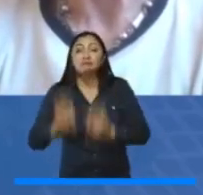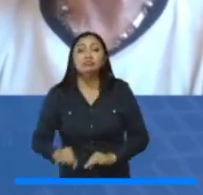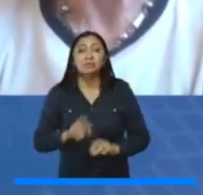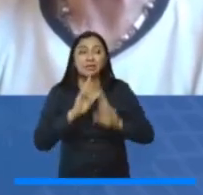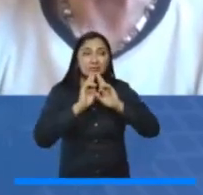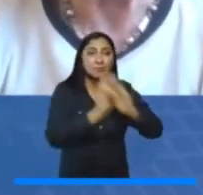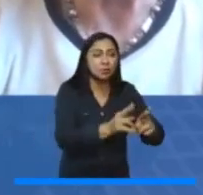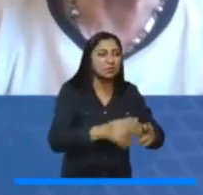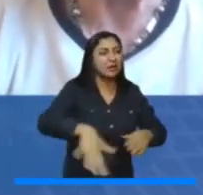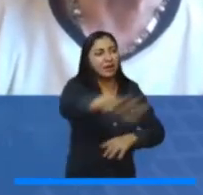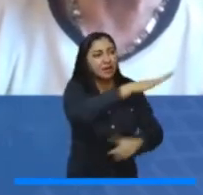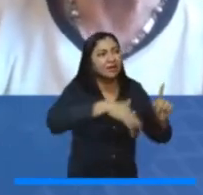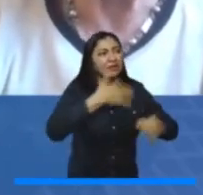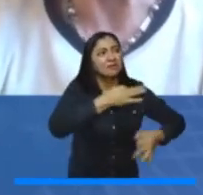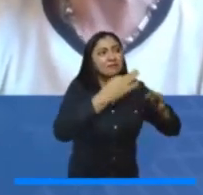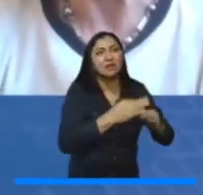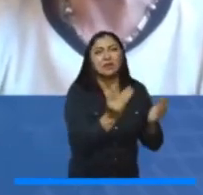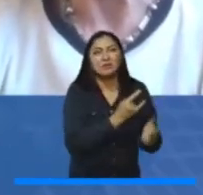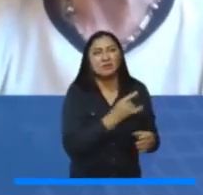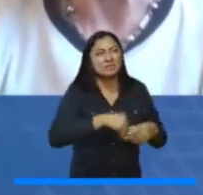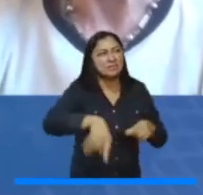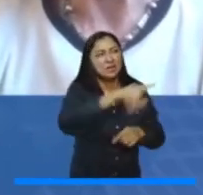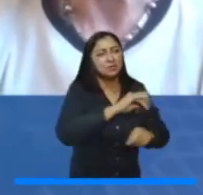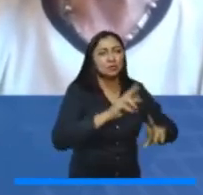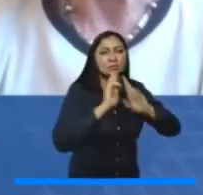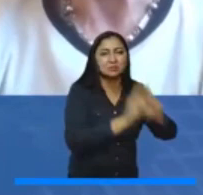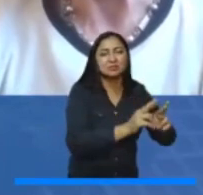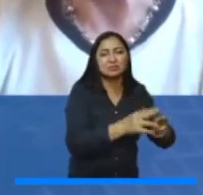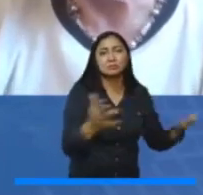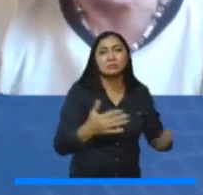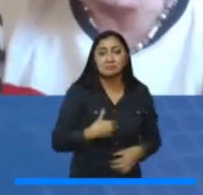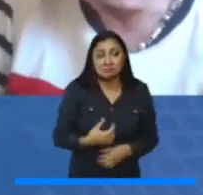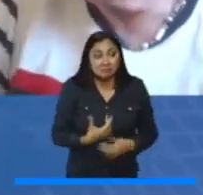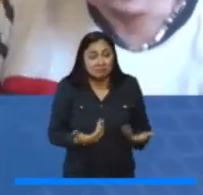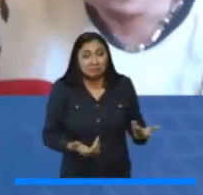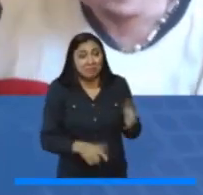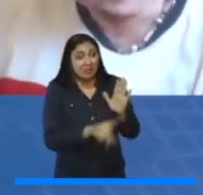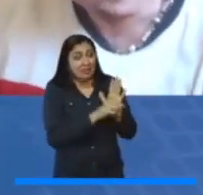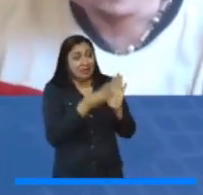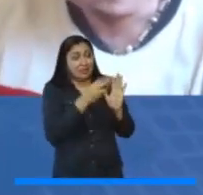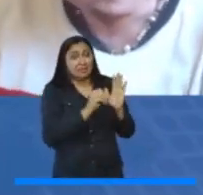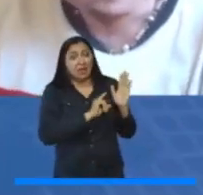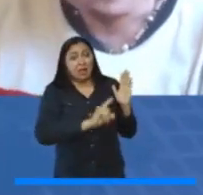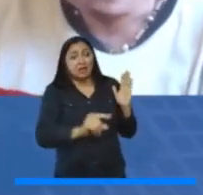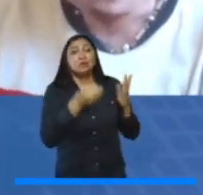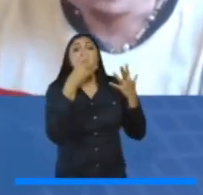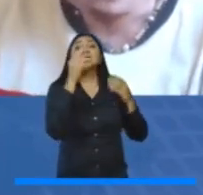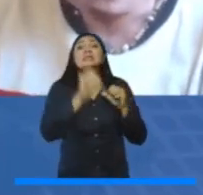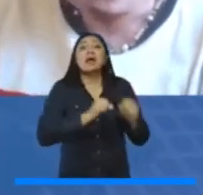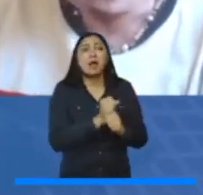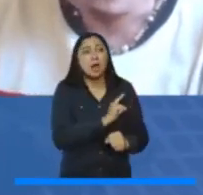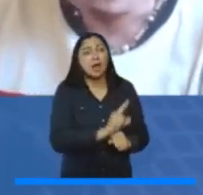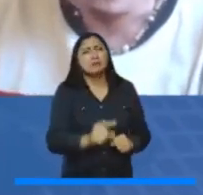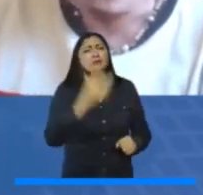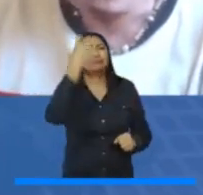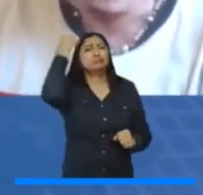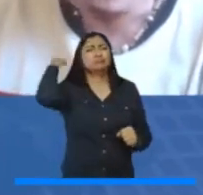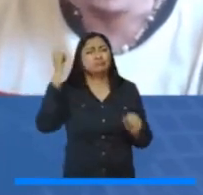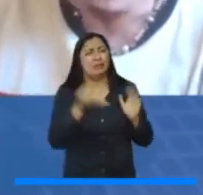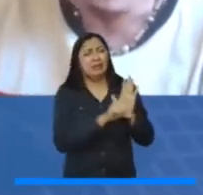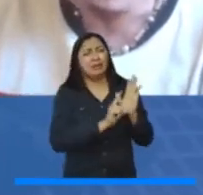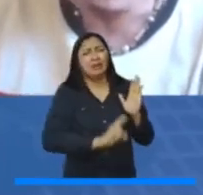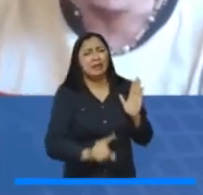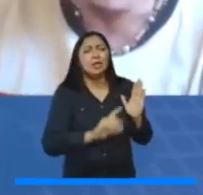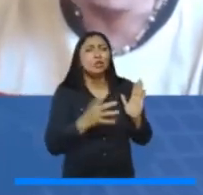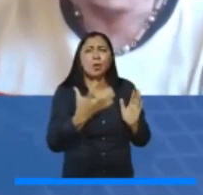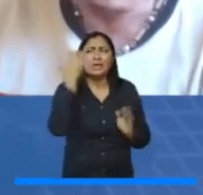las realidades de la educación superior en Colombia. Esa una ley que va a cumplir 30 años, no por la antigüedad de la ley, porque puede ser una ley antigua, pero una